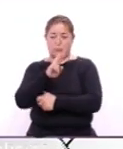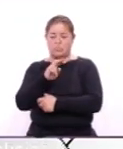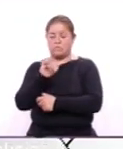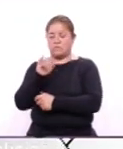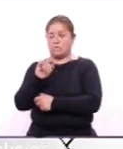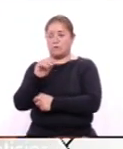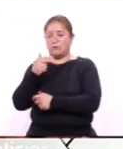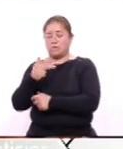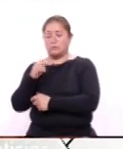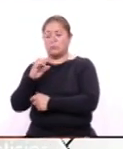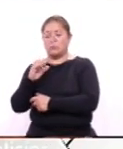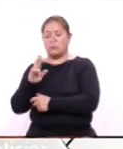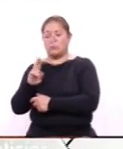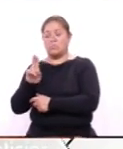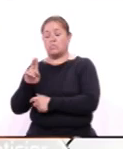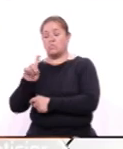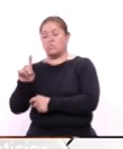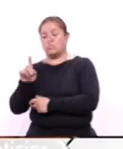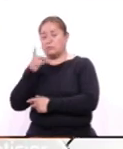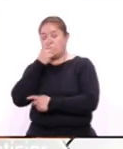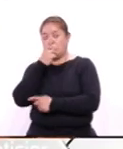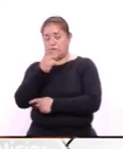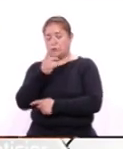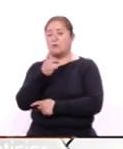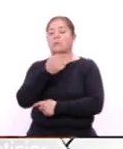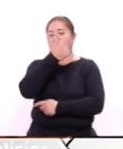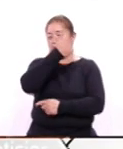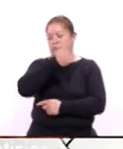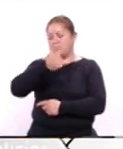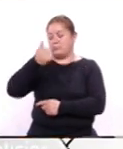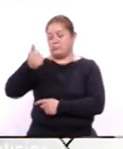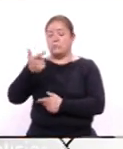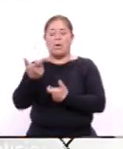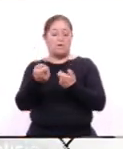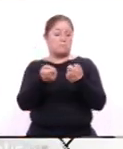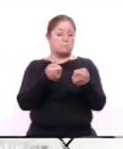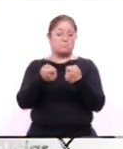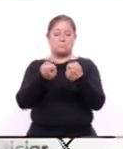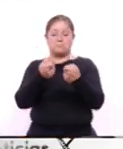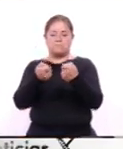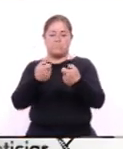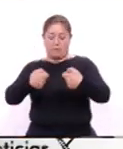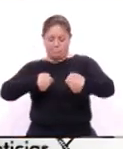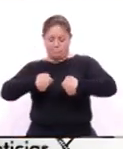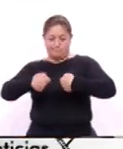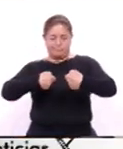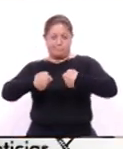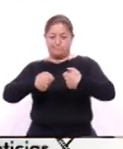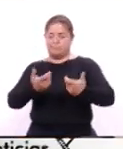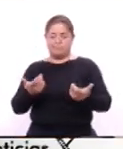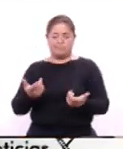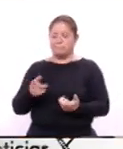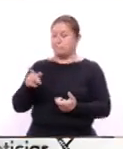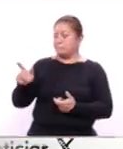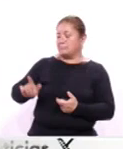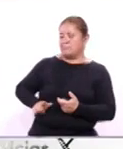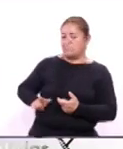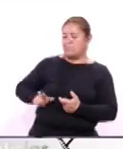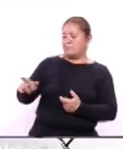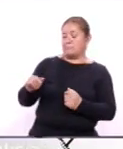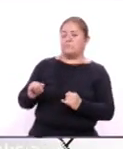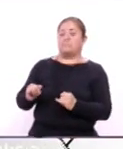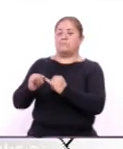manifestó que las garantías individuales no pueden estar sujetas a negociaciones por parte de ningún poder, institución o gobierno